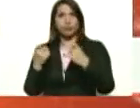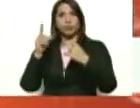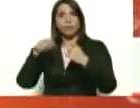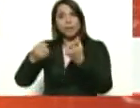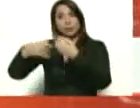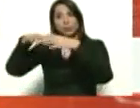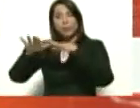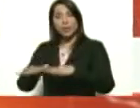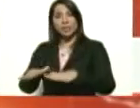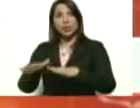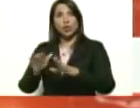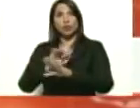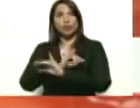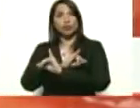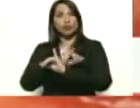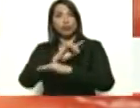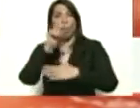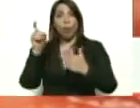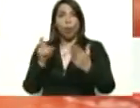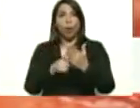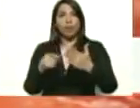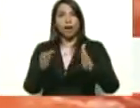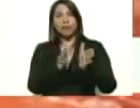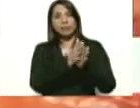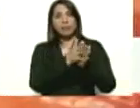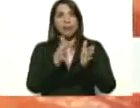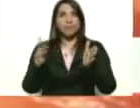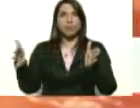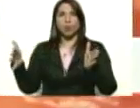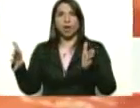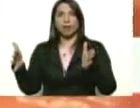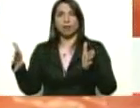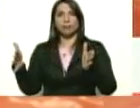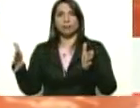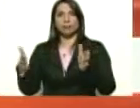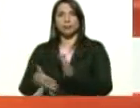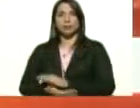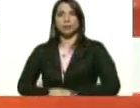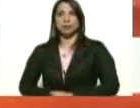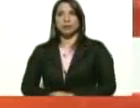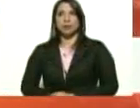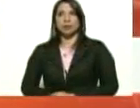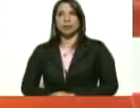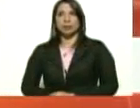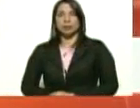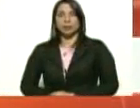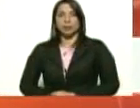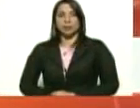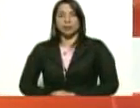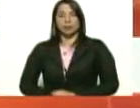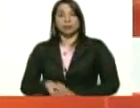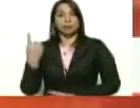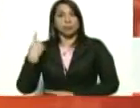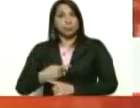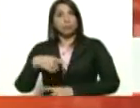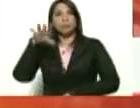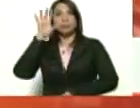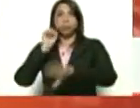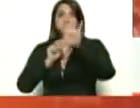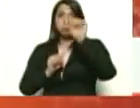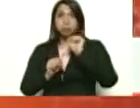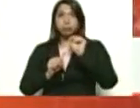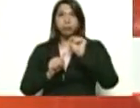toda la temporada esta, la pretemporada, así que, saquemos lecciones, y que se tomen